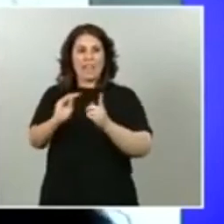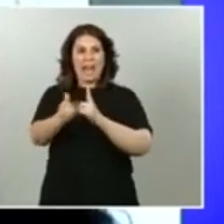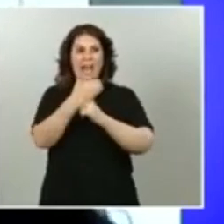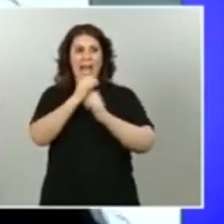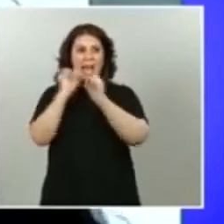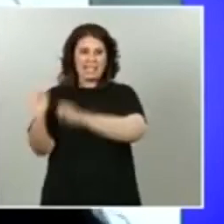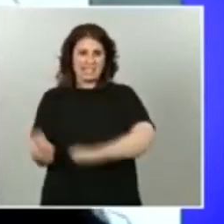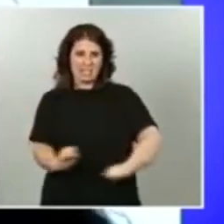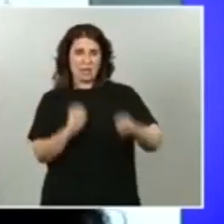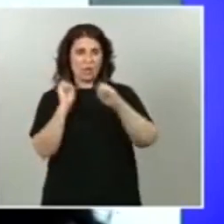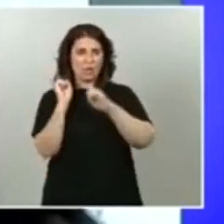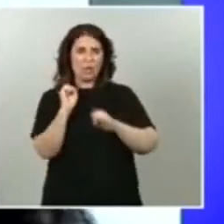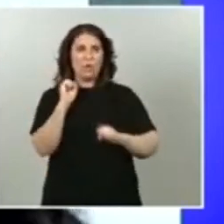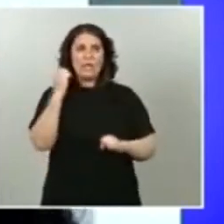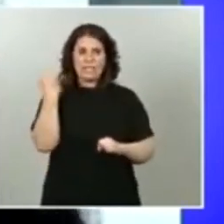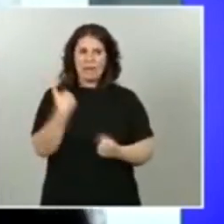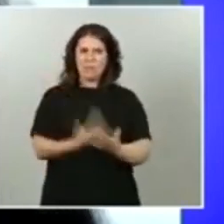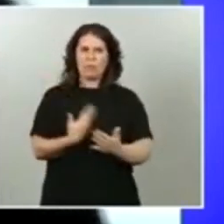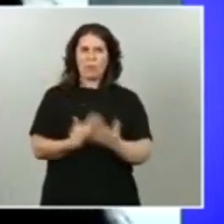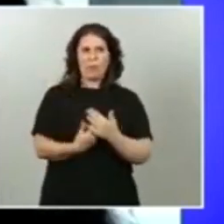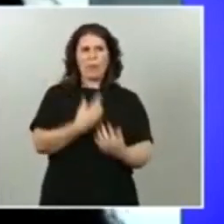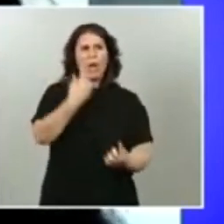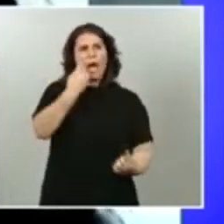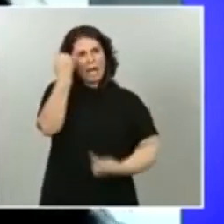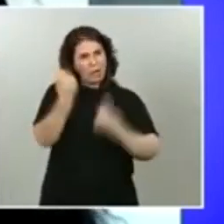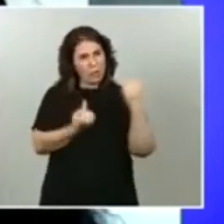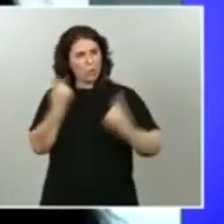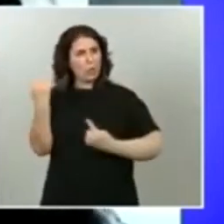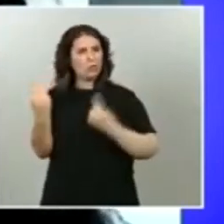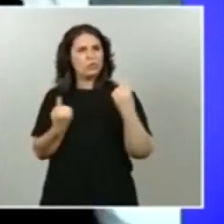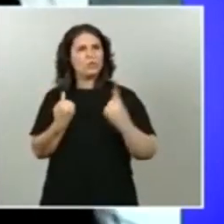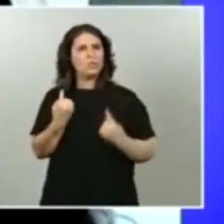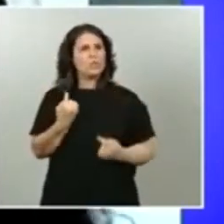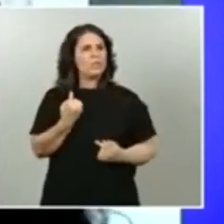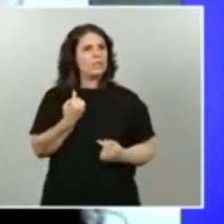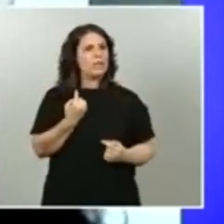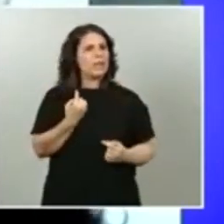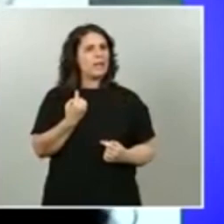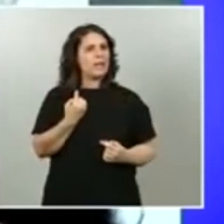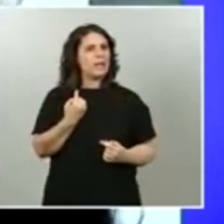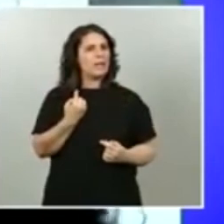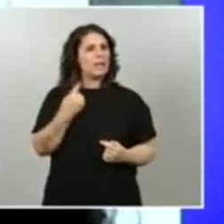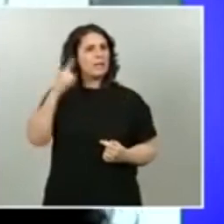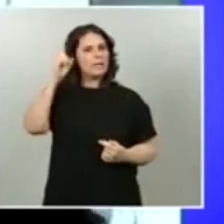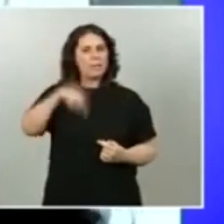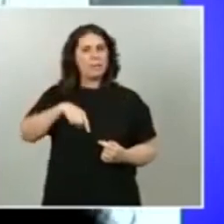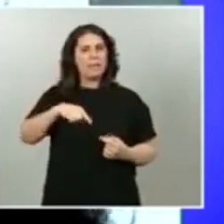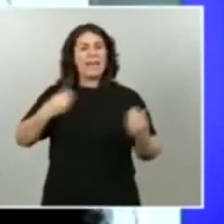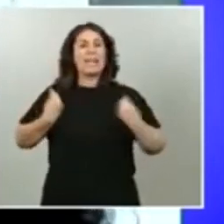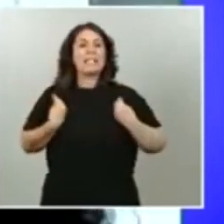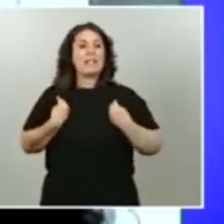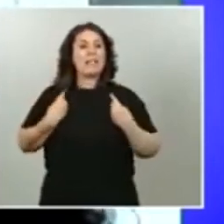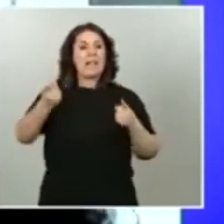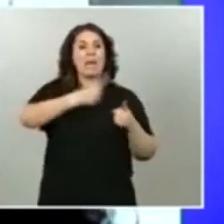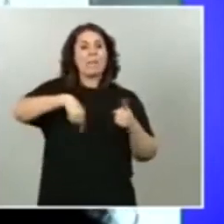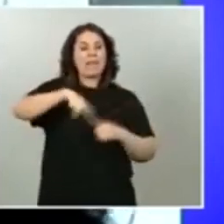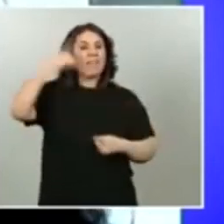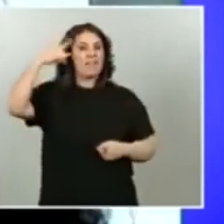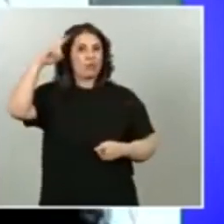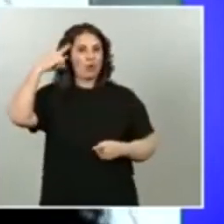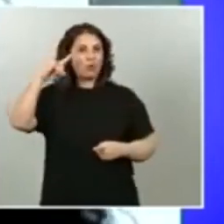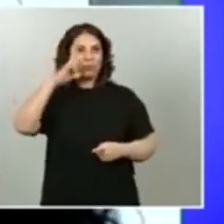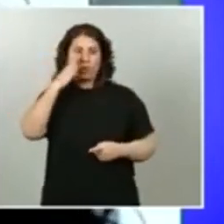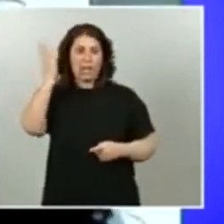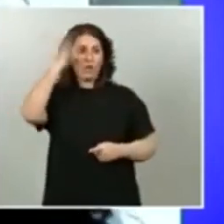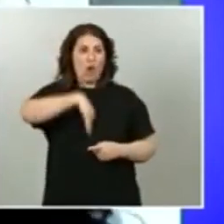comprobar que algunos de ellos que también están residiendo en la Plaza de Toros a falta de soluciones están limpiando los coches en la